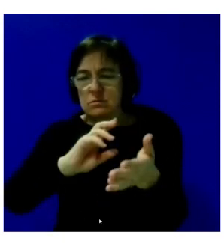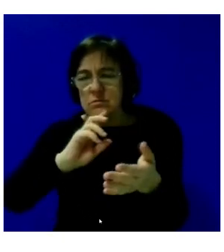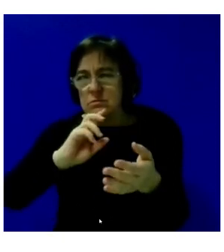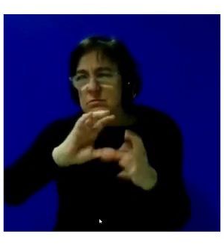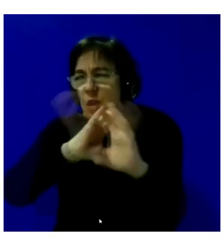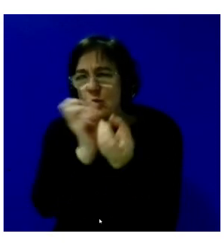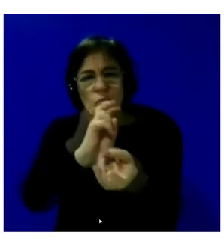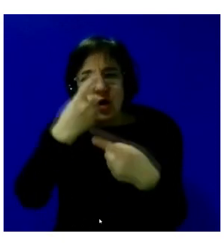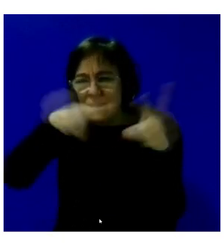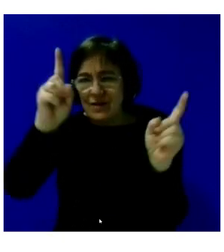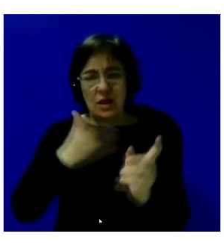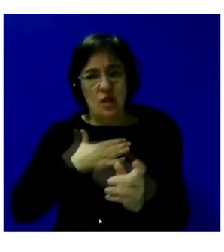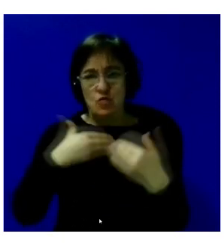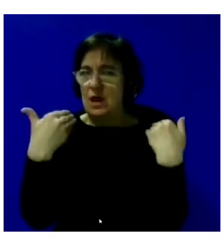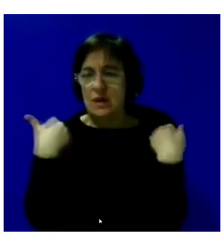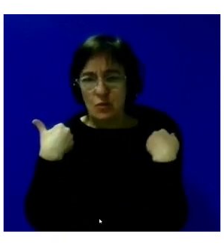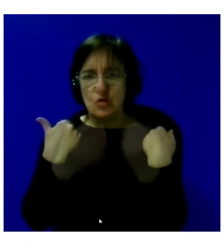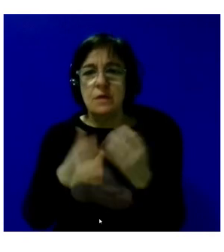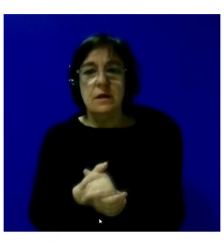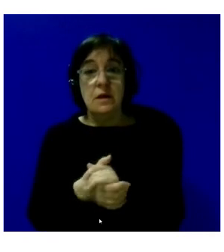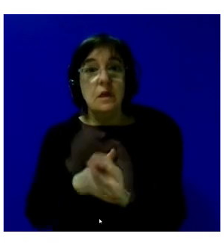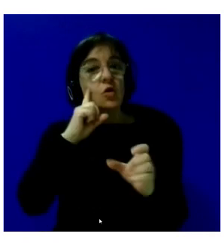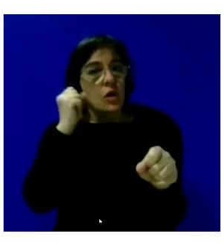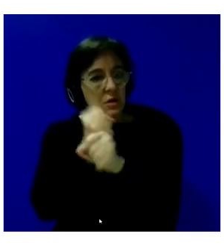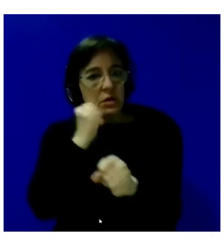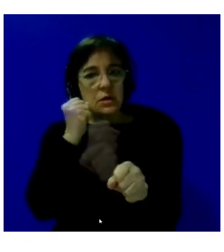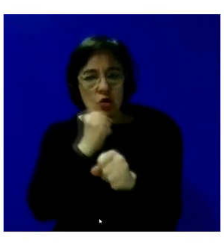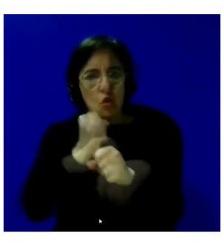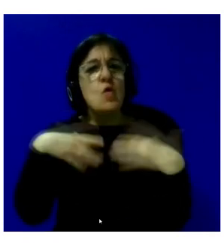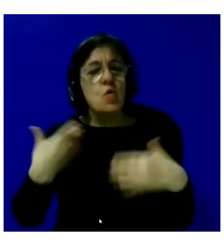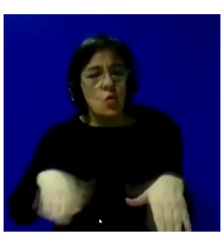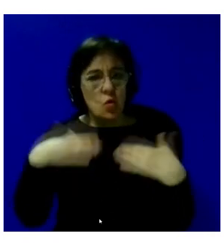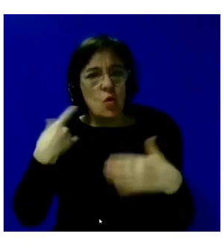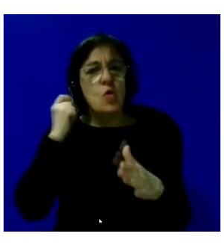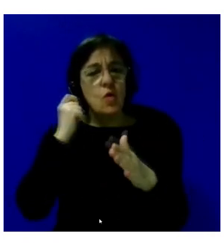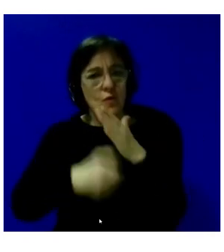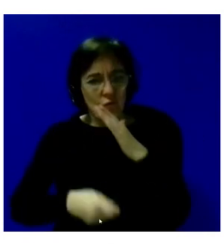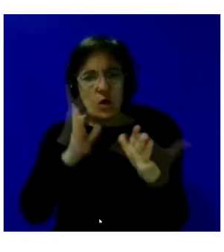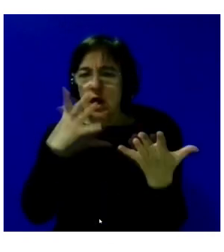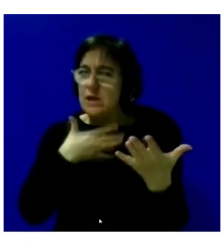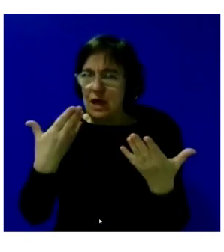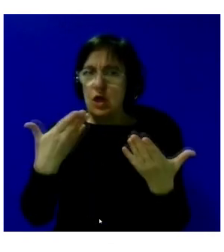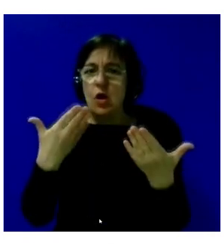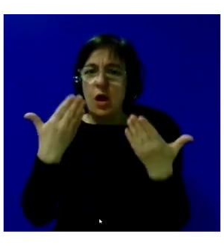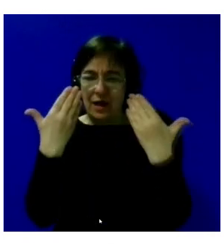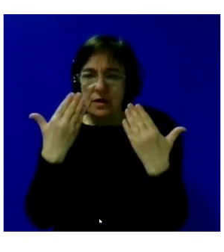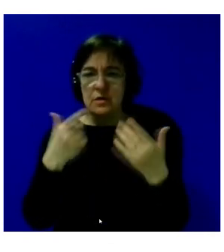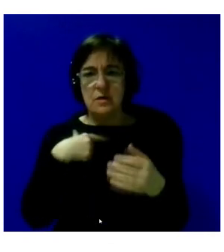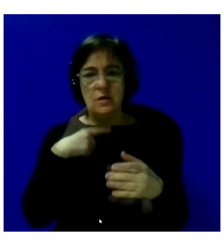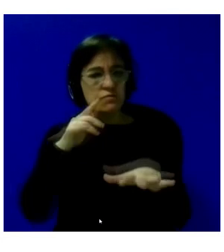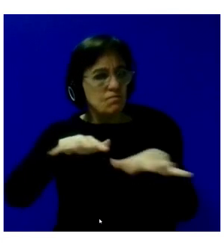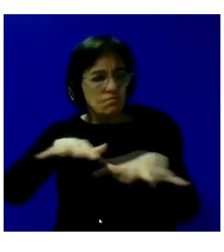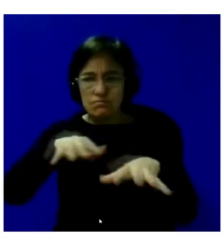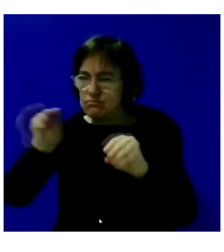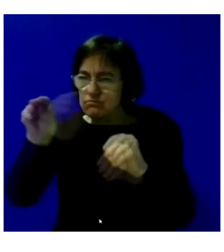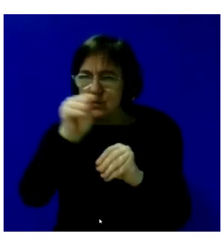Y esa es nuestra responsabilidad. Ha sido un trabajo intenso que yo quiero agradecer. Hemos movilizado